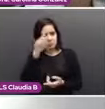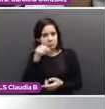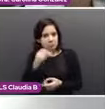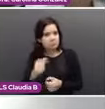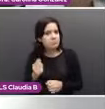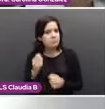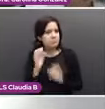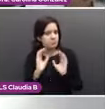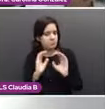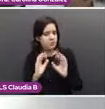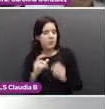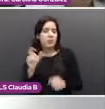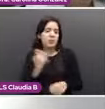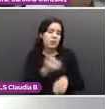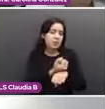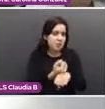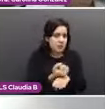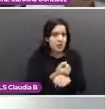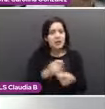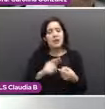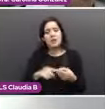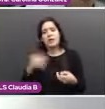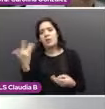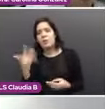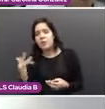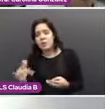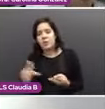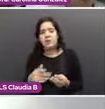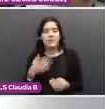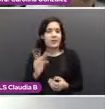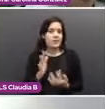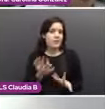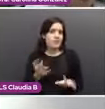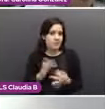Pero es algo inespecífico. No es algo que podamos observar o palpar.